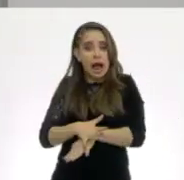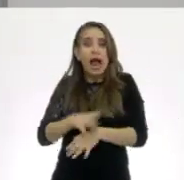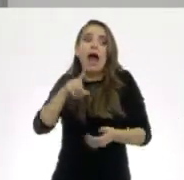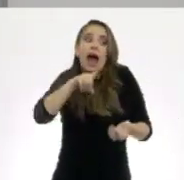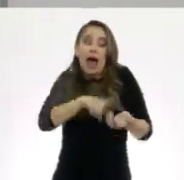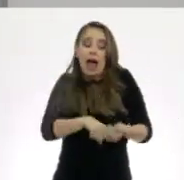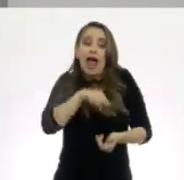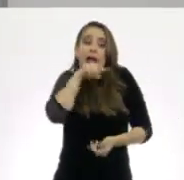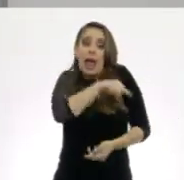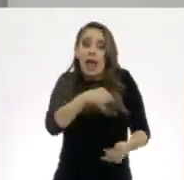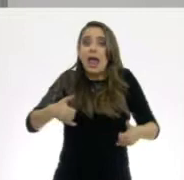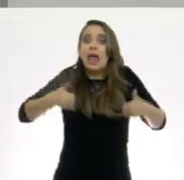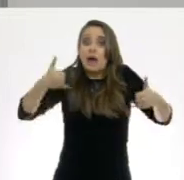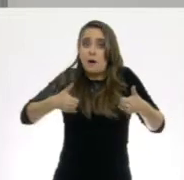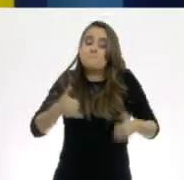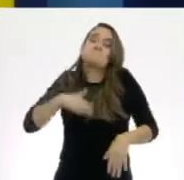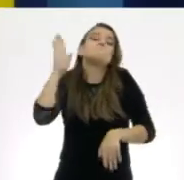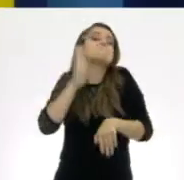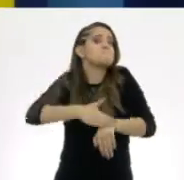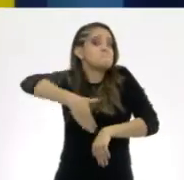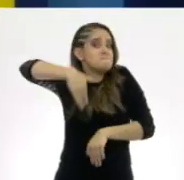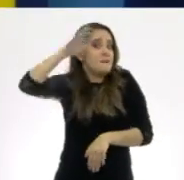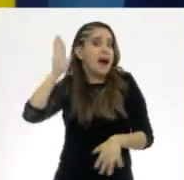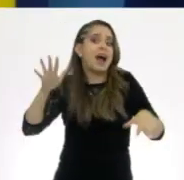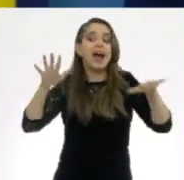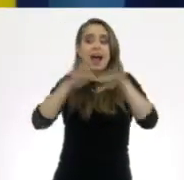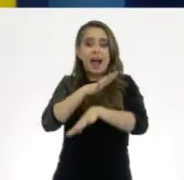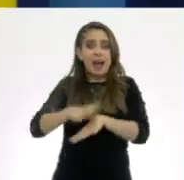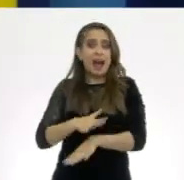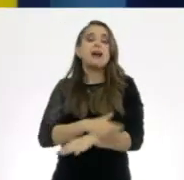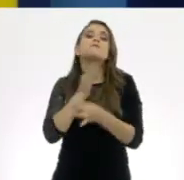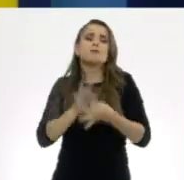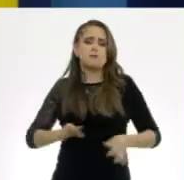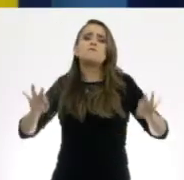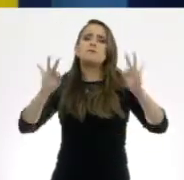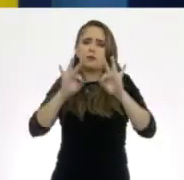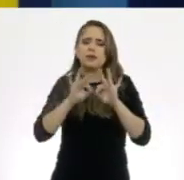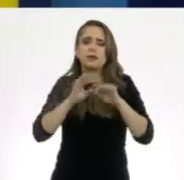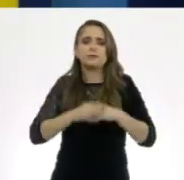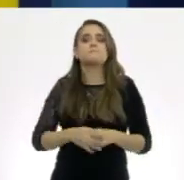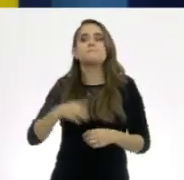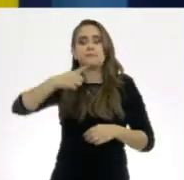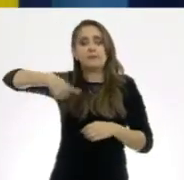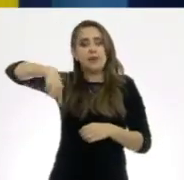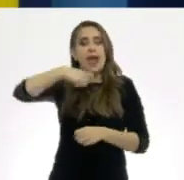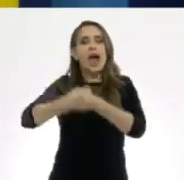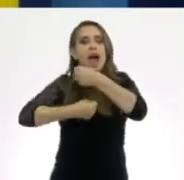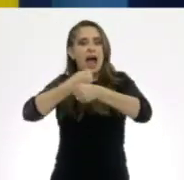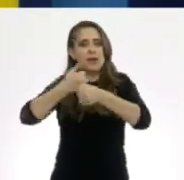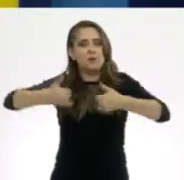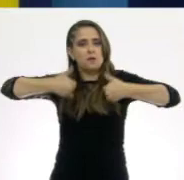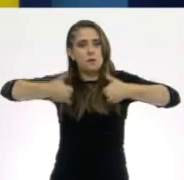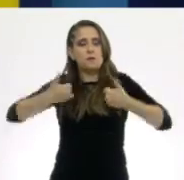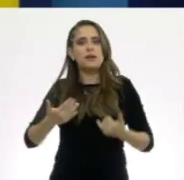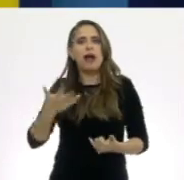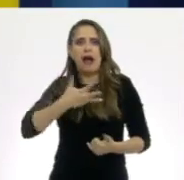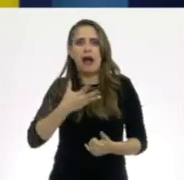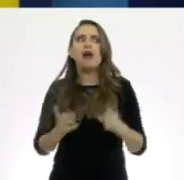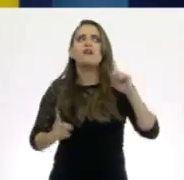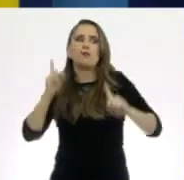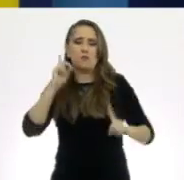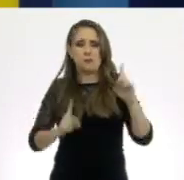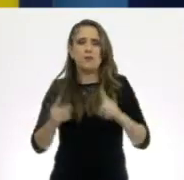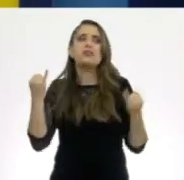y muy importantes. Así es. Las niñas y los niños de tu edad tienen dudas parecidas. Maestra,